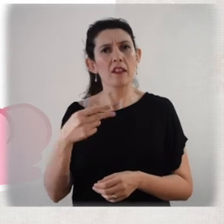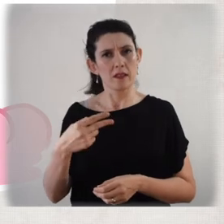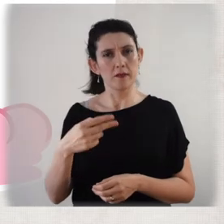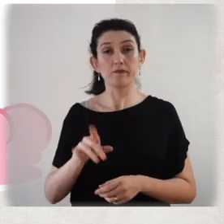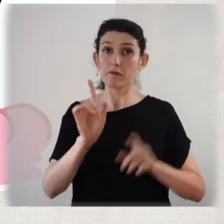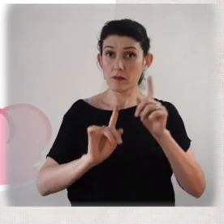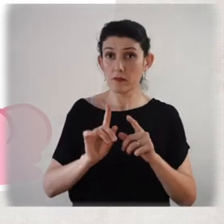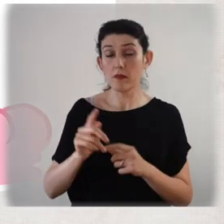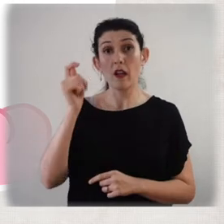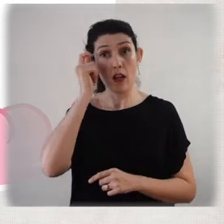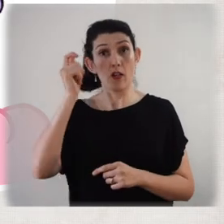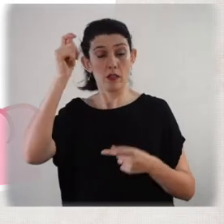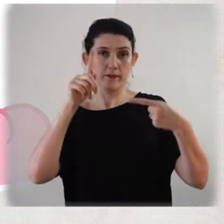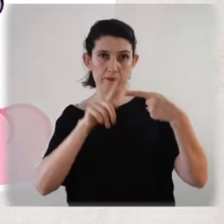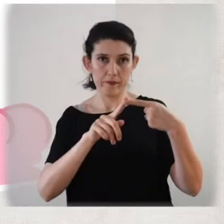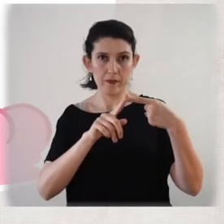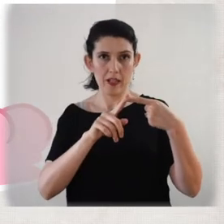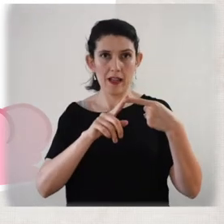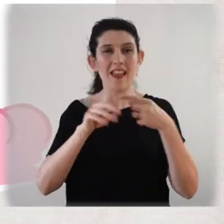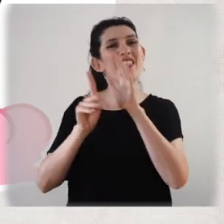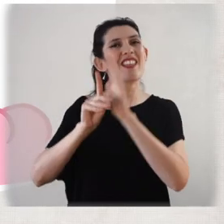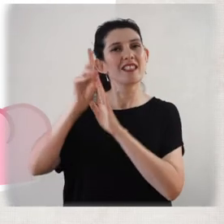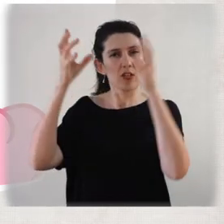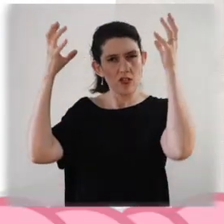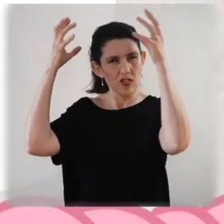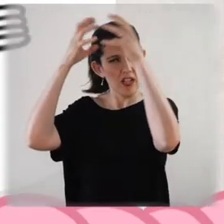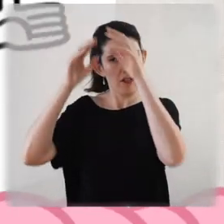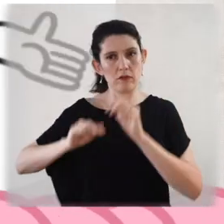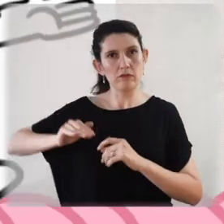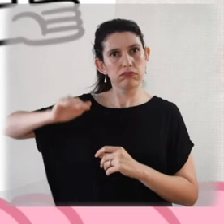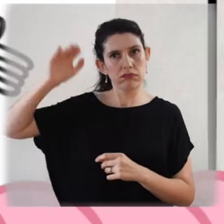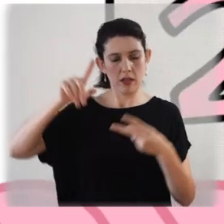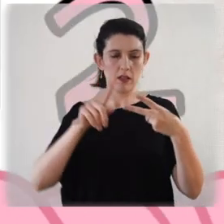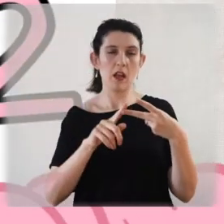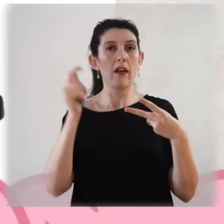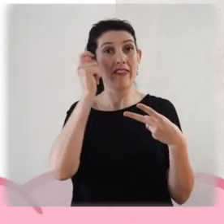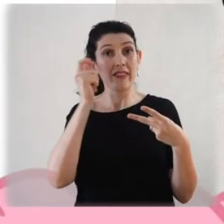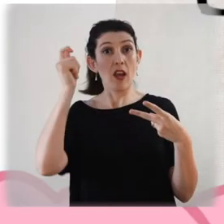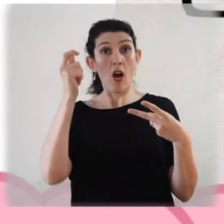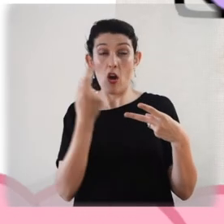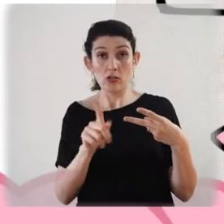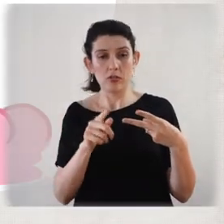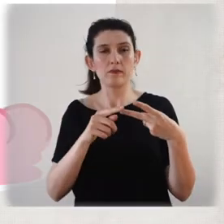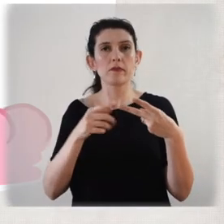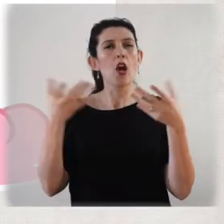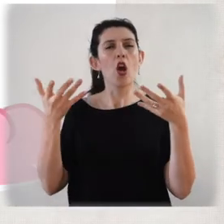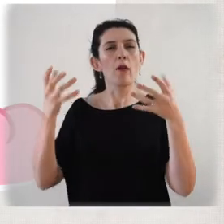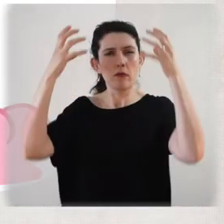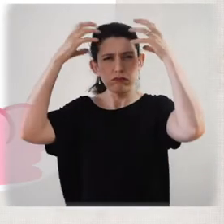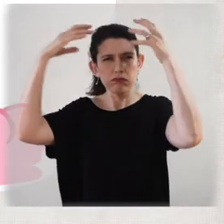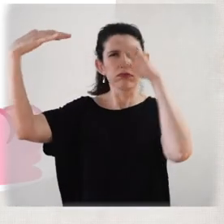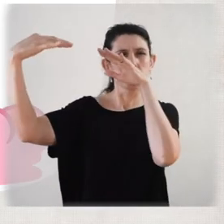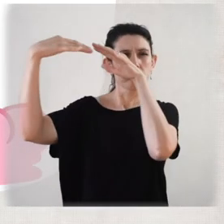explican la forma en que trabajan ciertas áreas cerebrales que no funcionan del todo bien en el TDAH. Hay teorías que dicen que nuestros genes ya